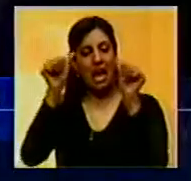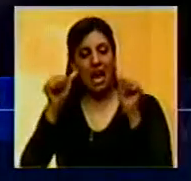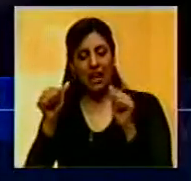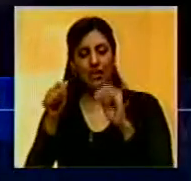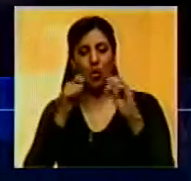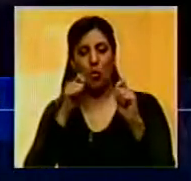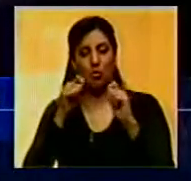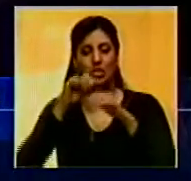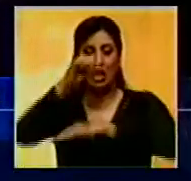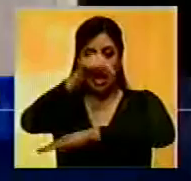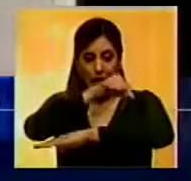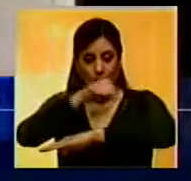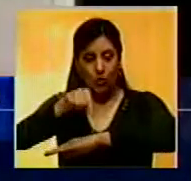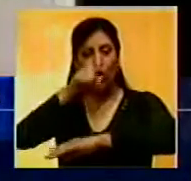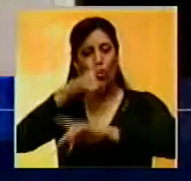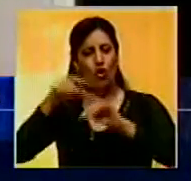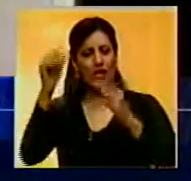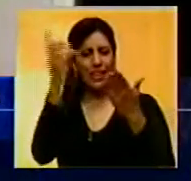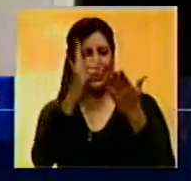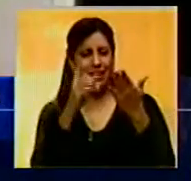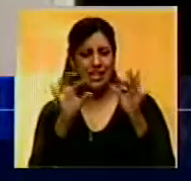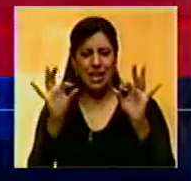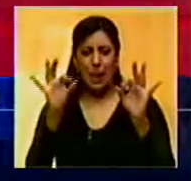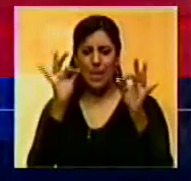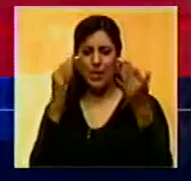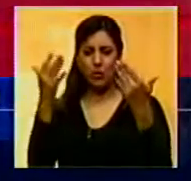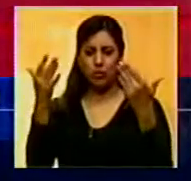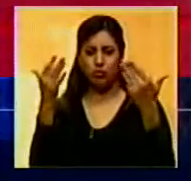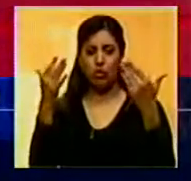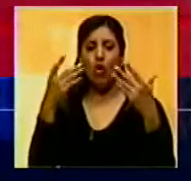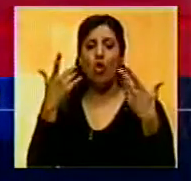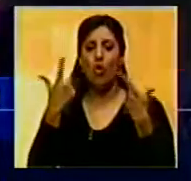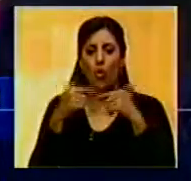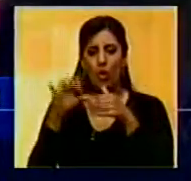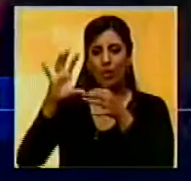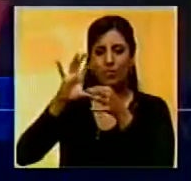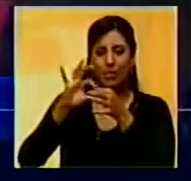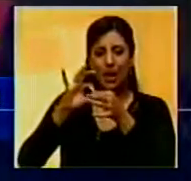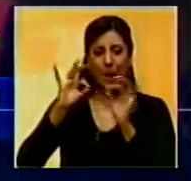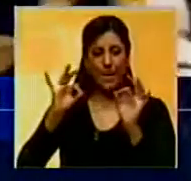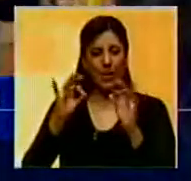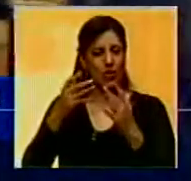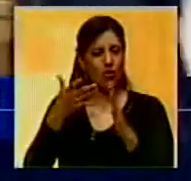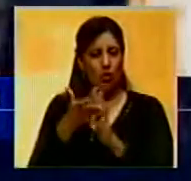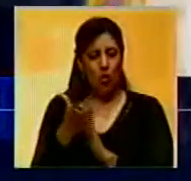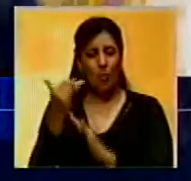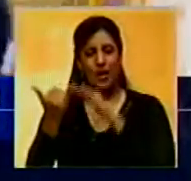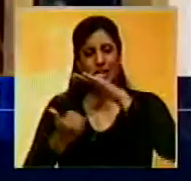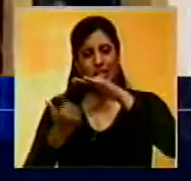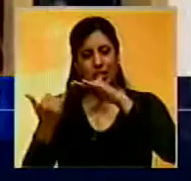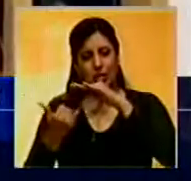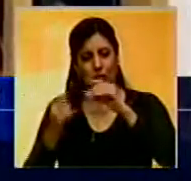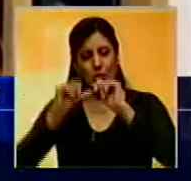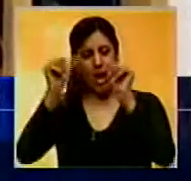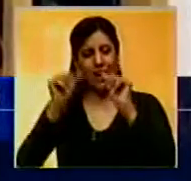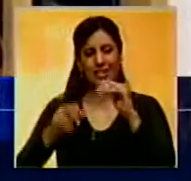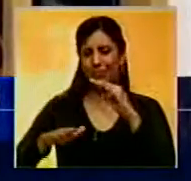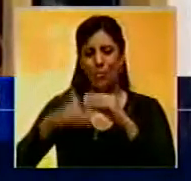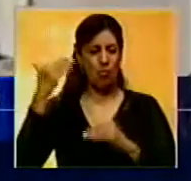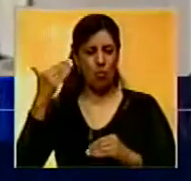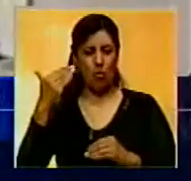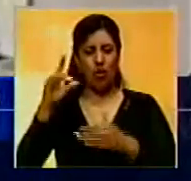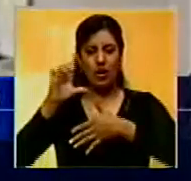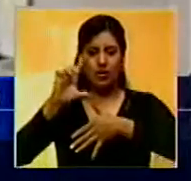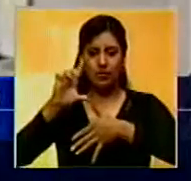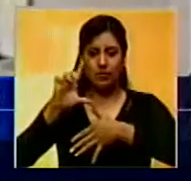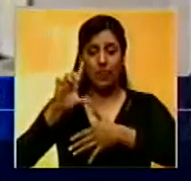medios, arquitectura y diseño, con especial énfasis en alianzas estratégicas con instituciones de arte moderno de